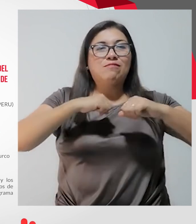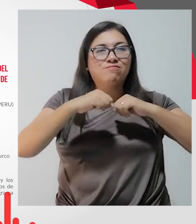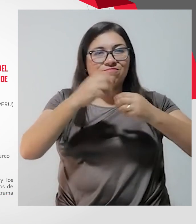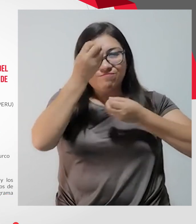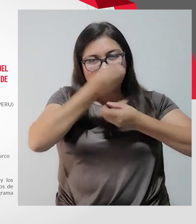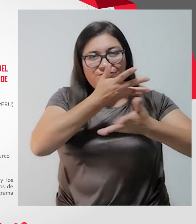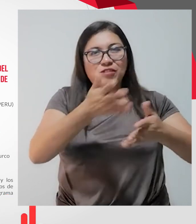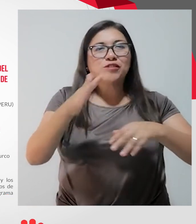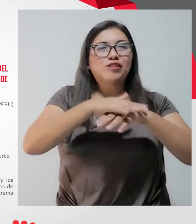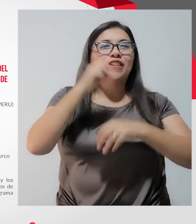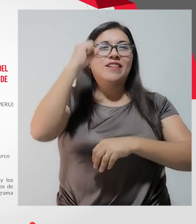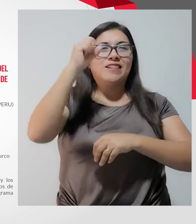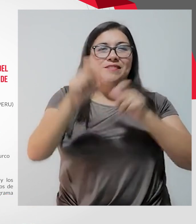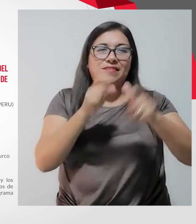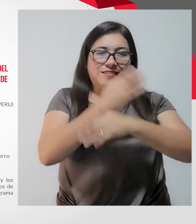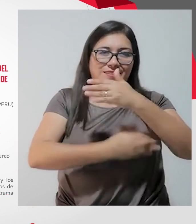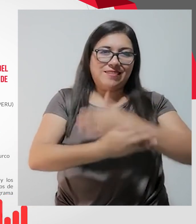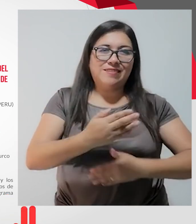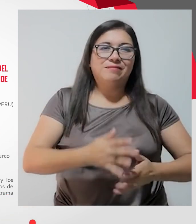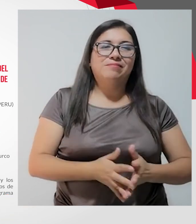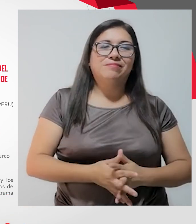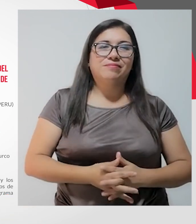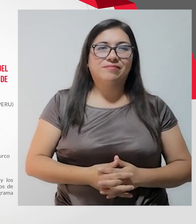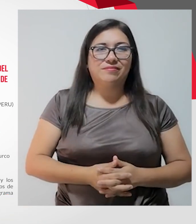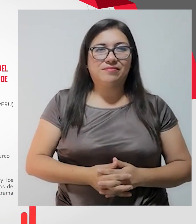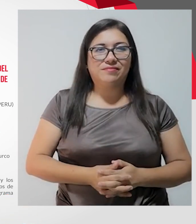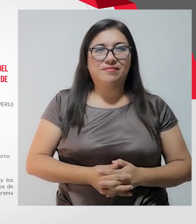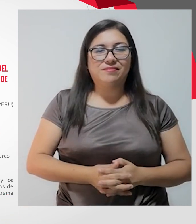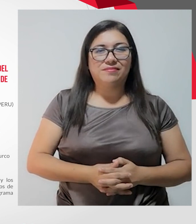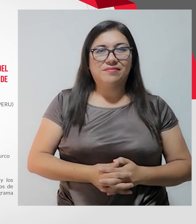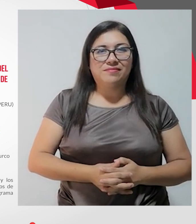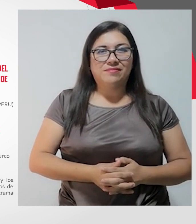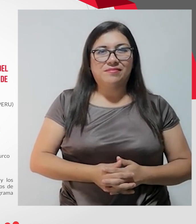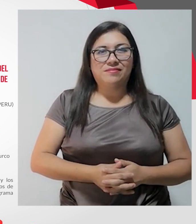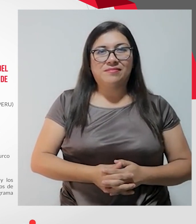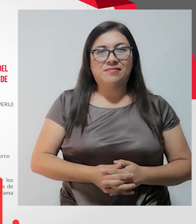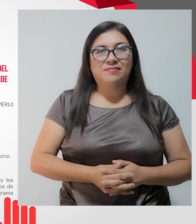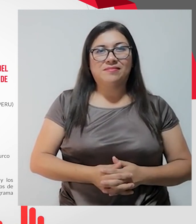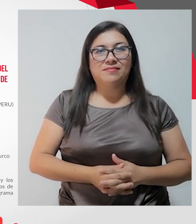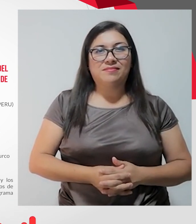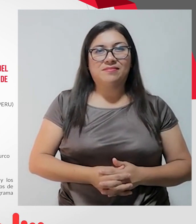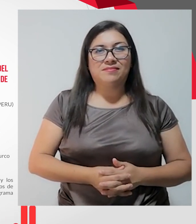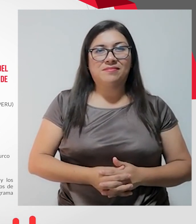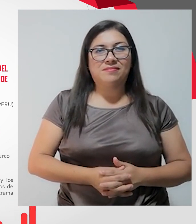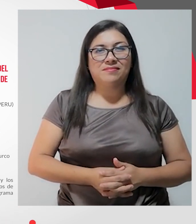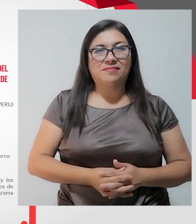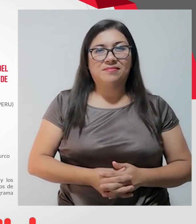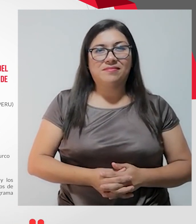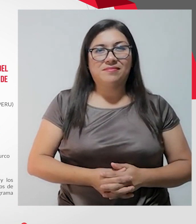que informa y promueve los derechos de las personas con discapacidad. Sin Barreras, un